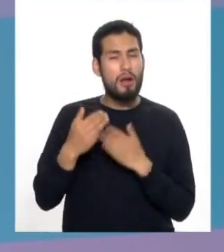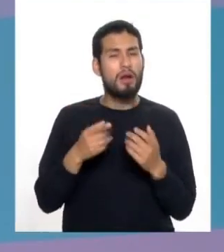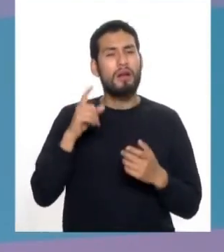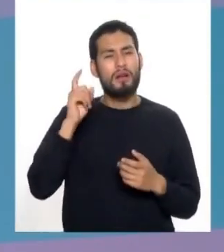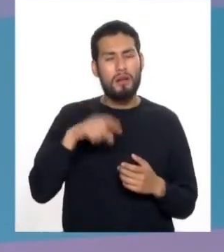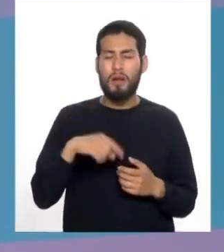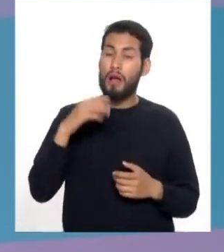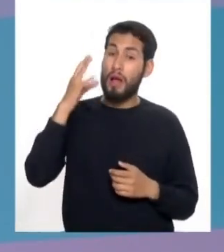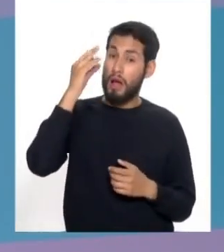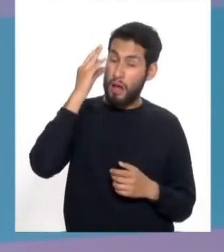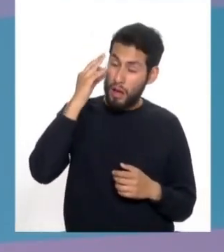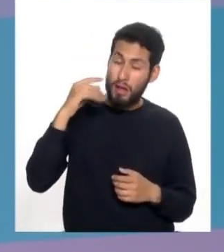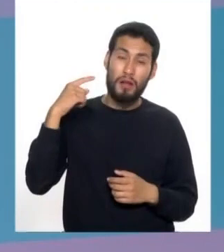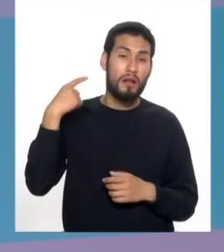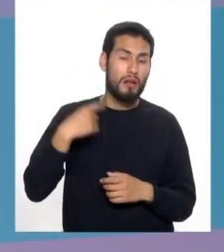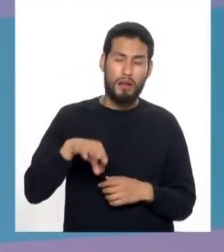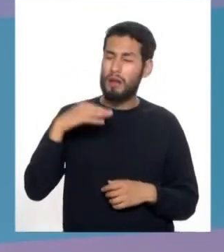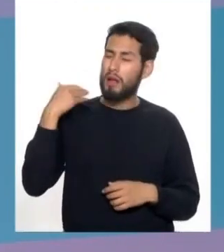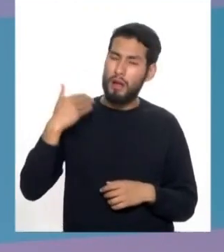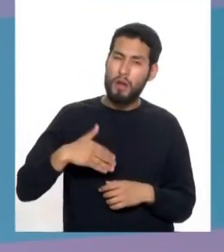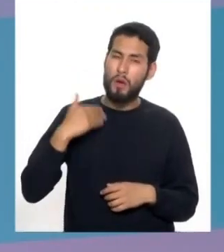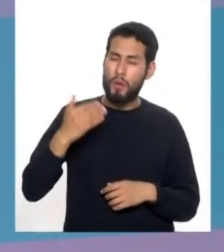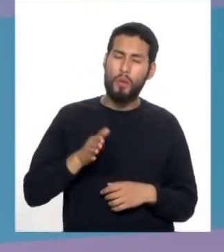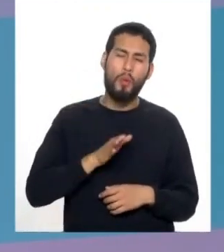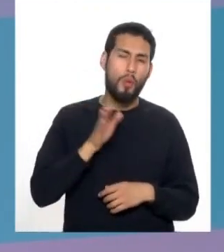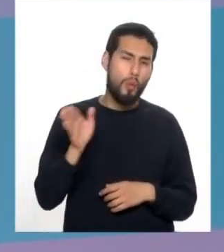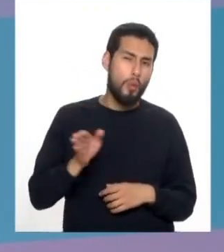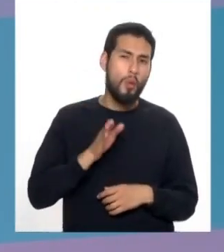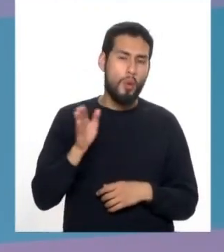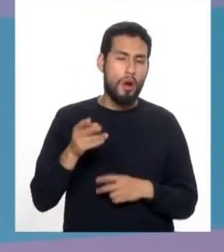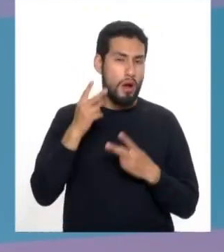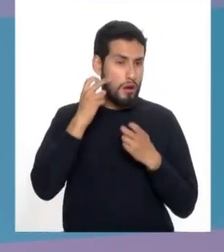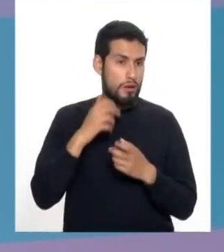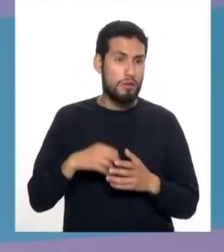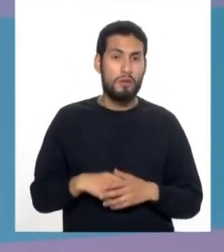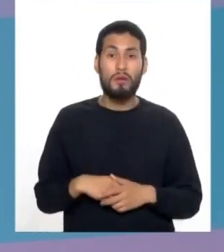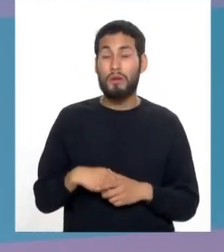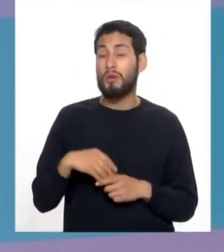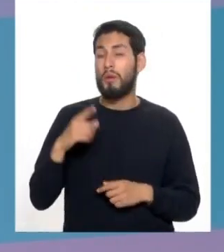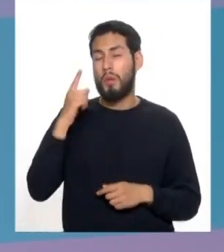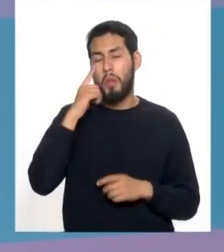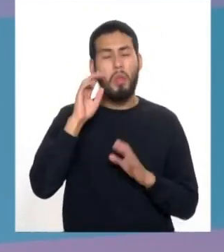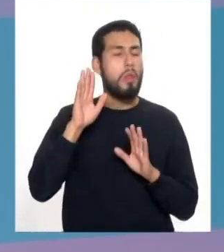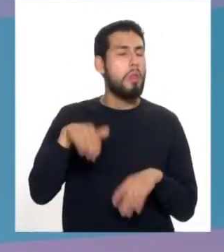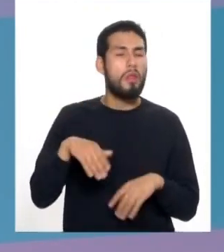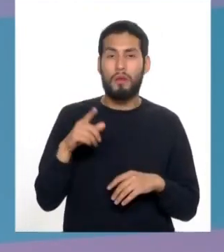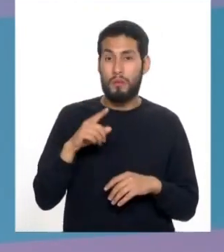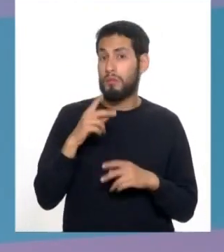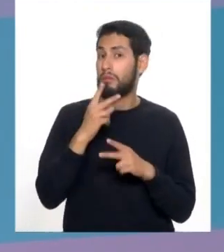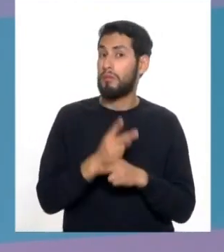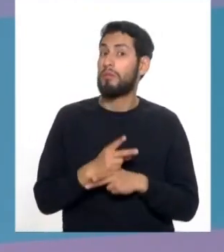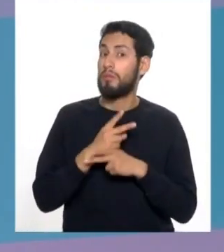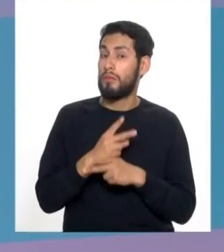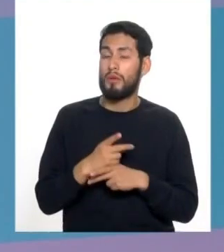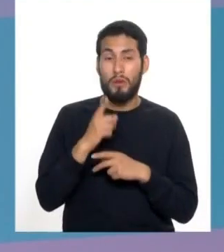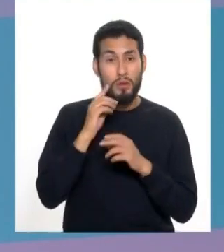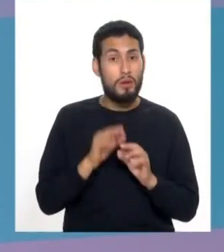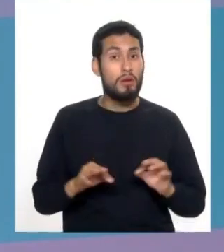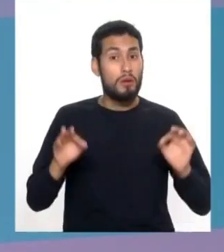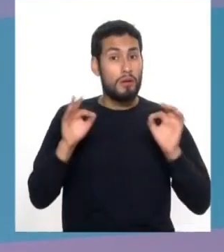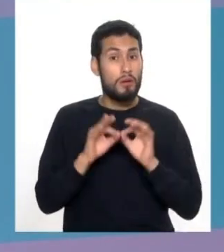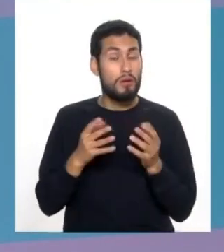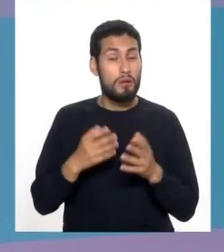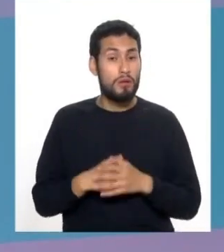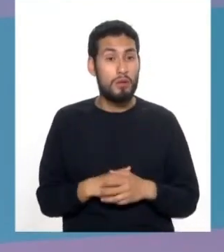gotas, requiere siempre un control y un seguimiento. Un cuidado especial. A no descuidarse y saber que lo importante es